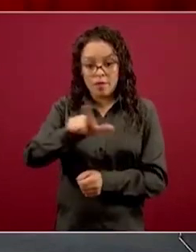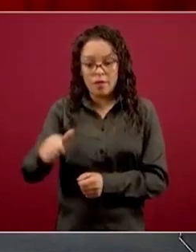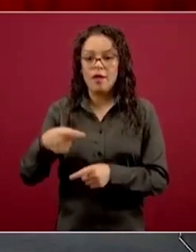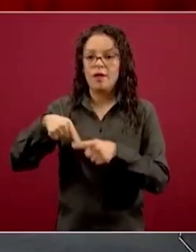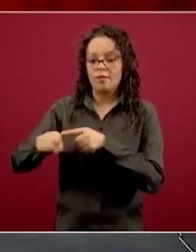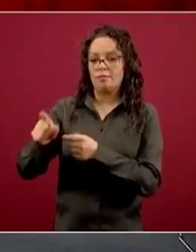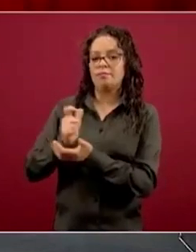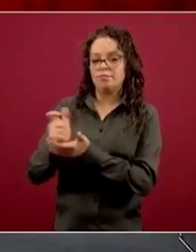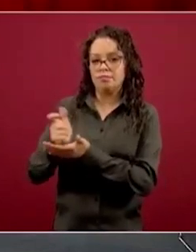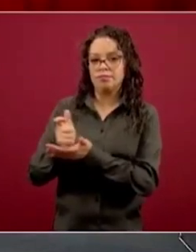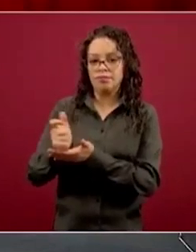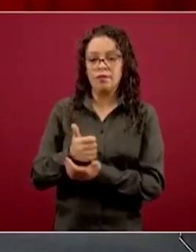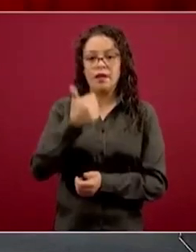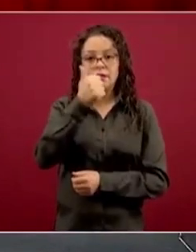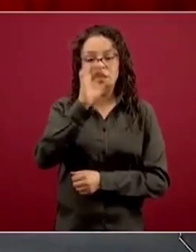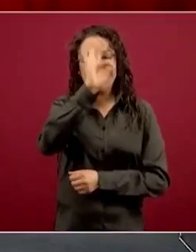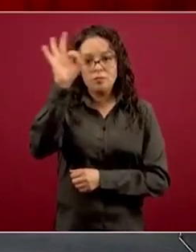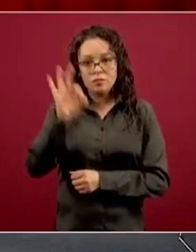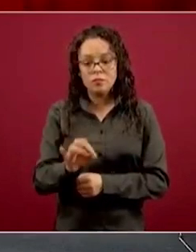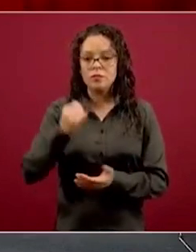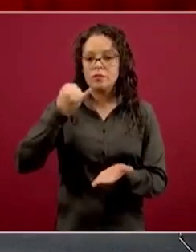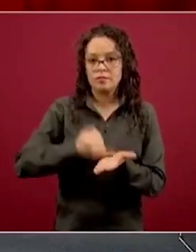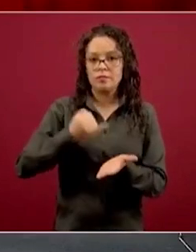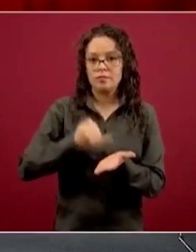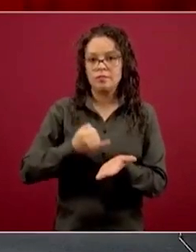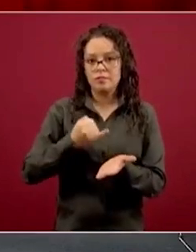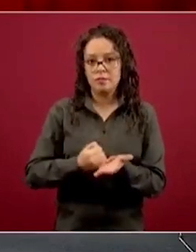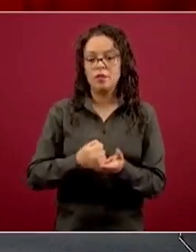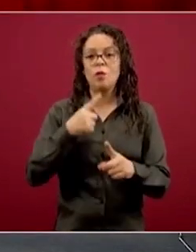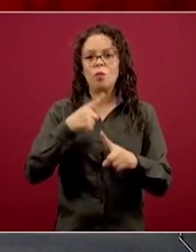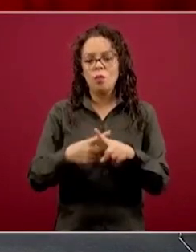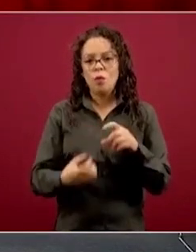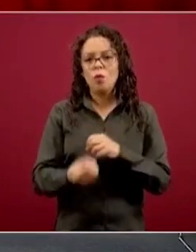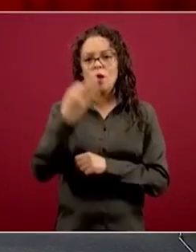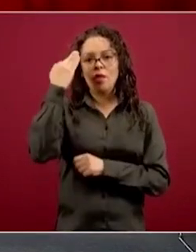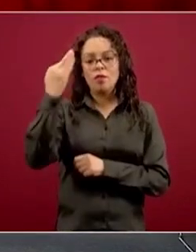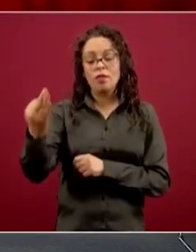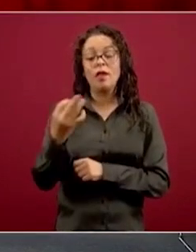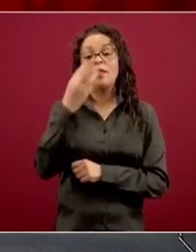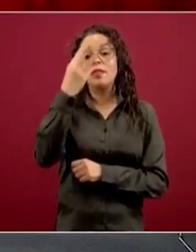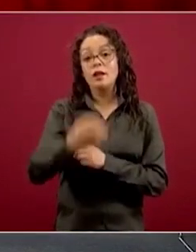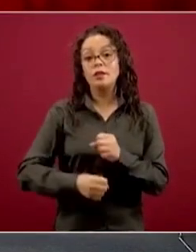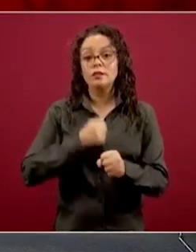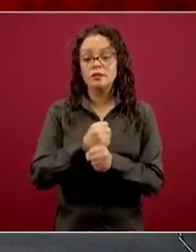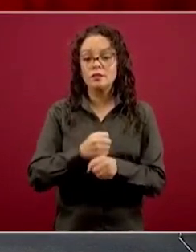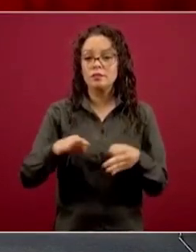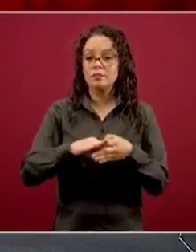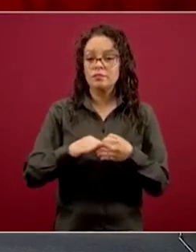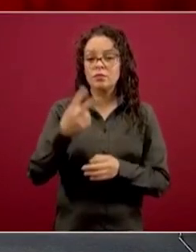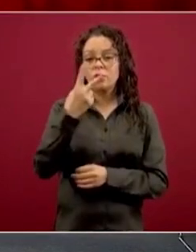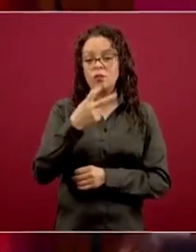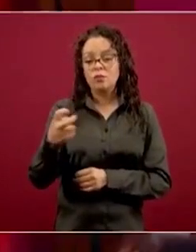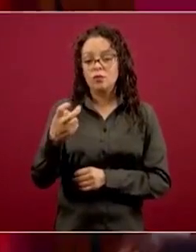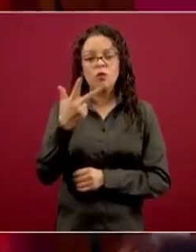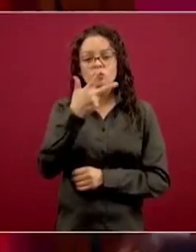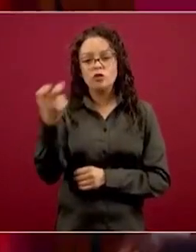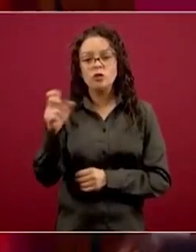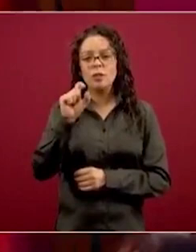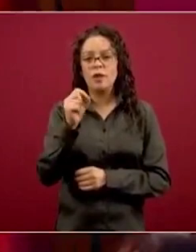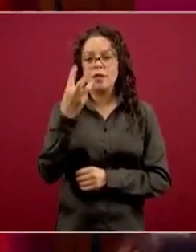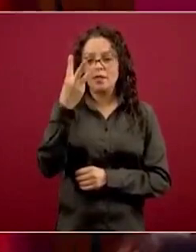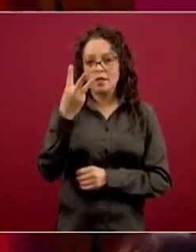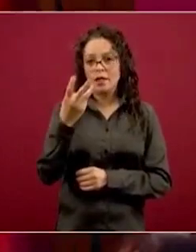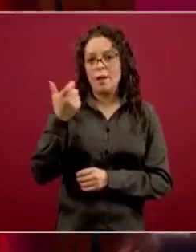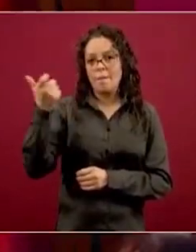seis por ciento de intereses durante tres años, es aproximadamente ochocientos veintitrés pesos al mes para las